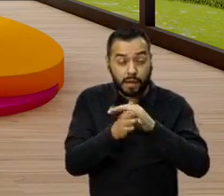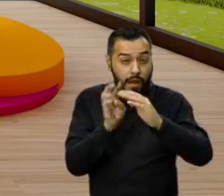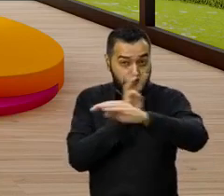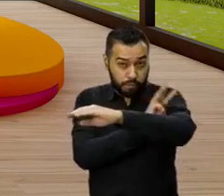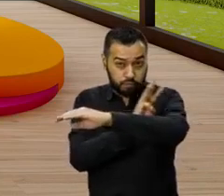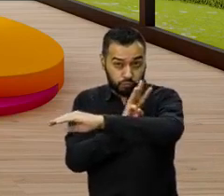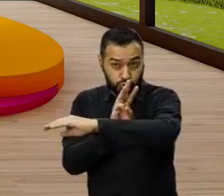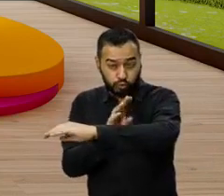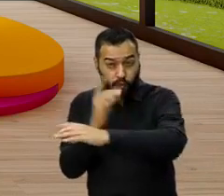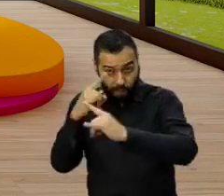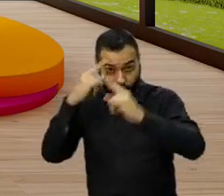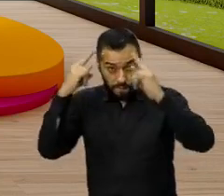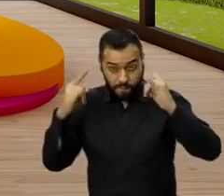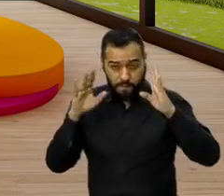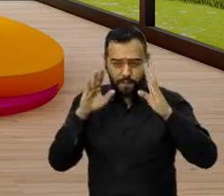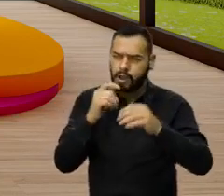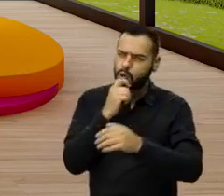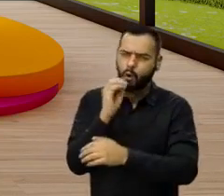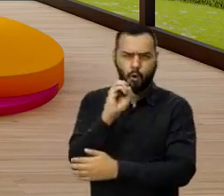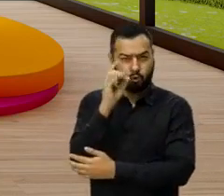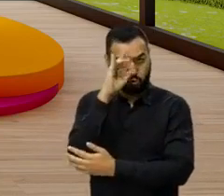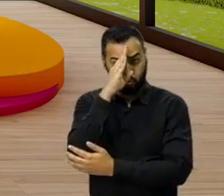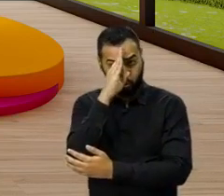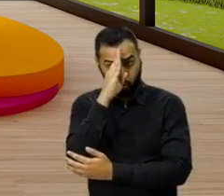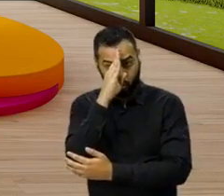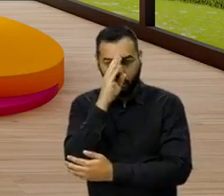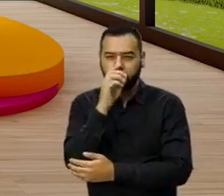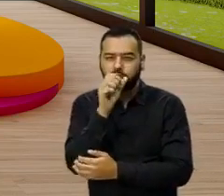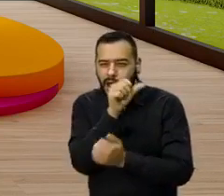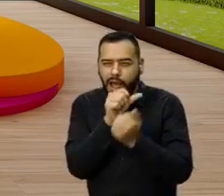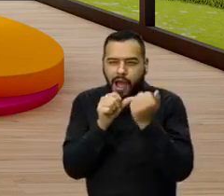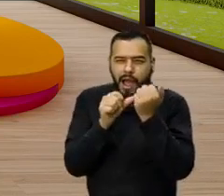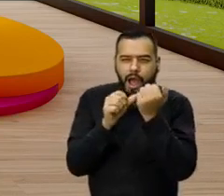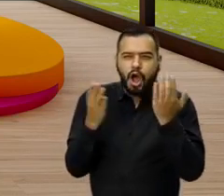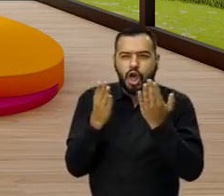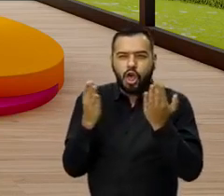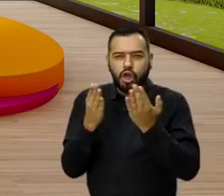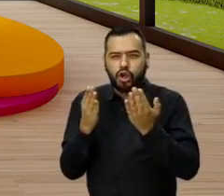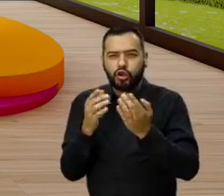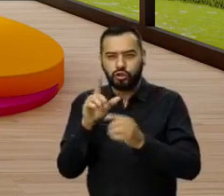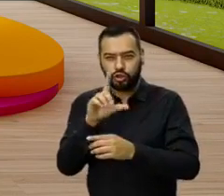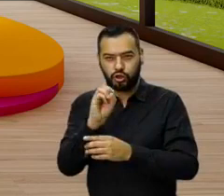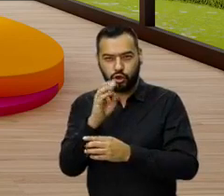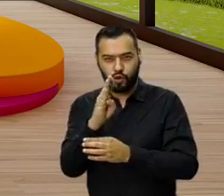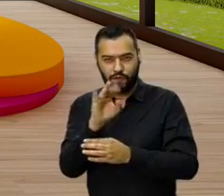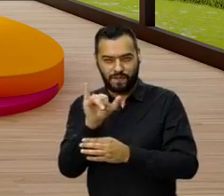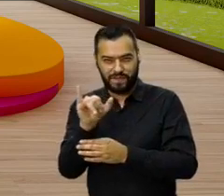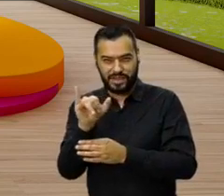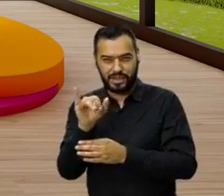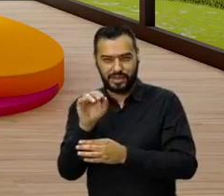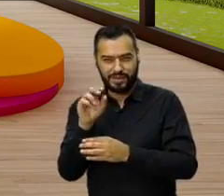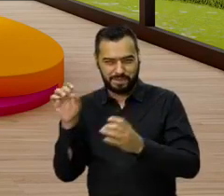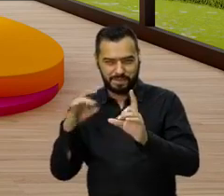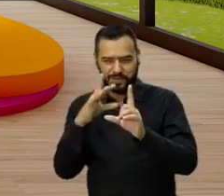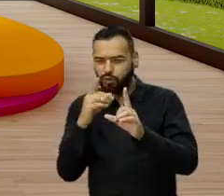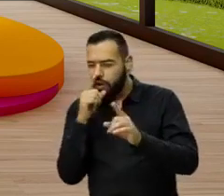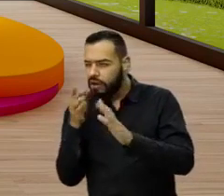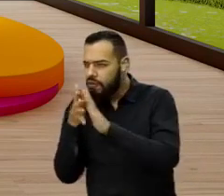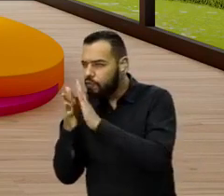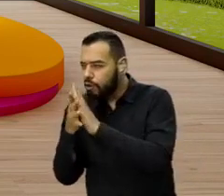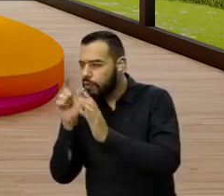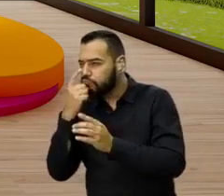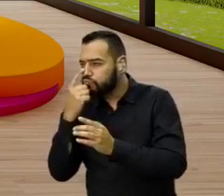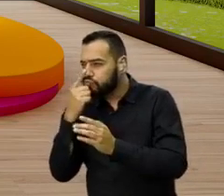plataforma o de pronto pues tienen alguna duda, consulten el tutorial de navegación que se encuentra en el lobby virtual, en el punto de información.